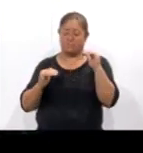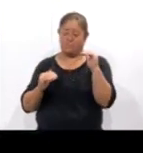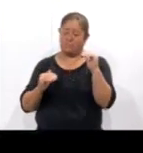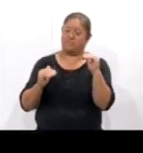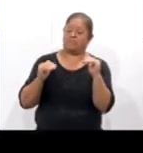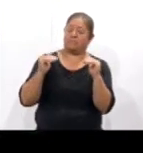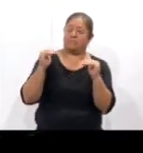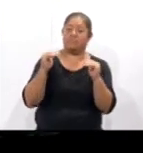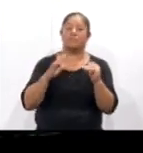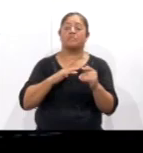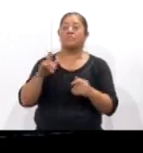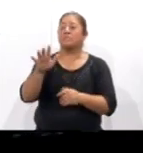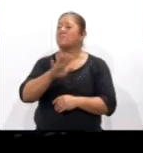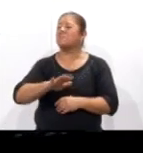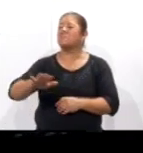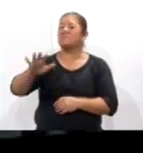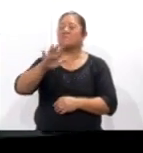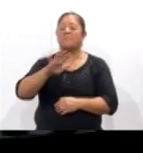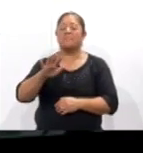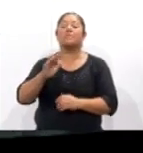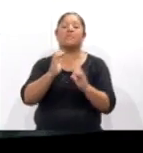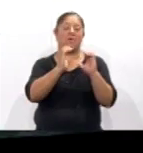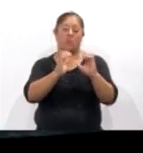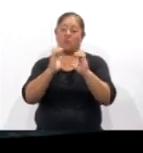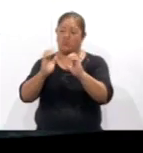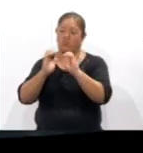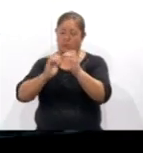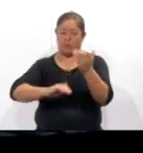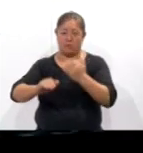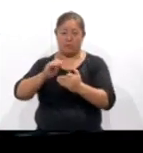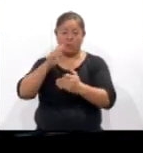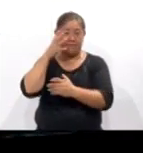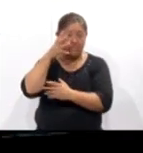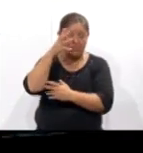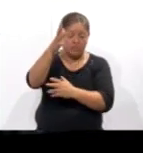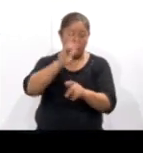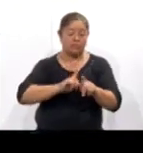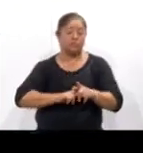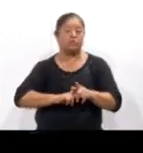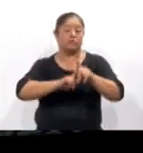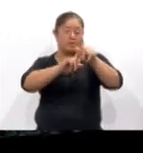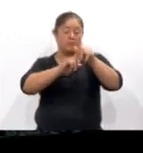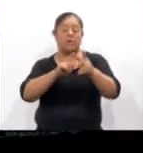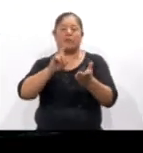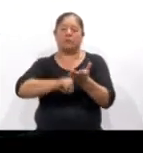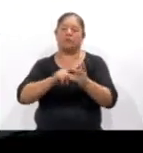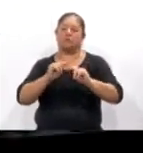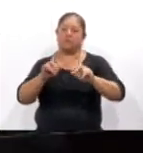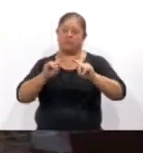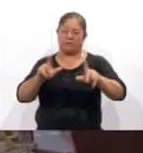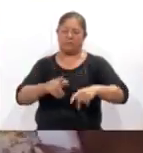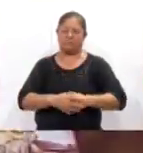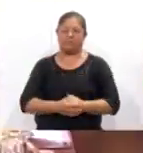rezago ambiental, así como la preservación del entorno natural y el futuro sustentable de nuestra entidad.